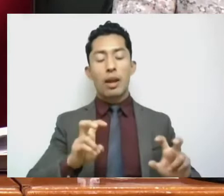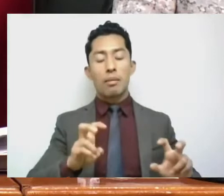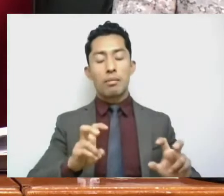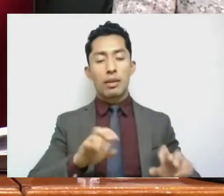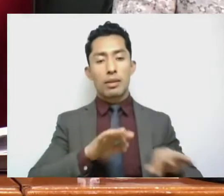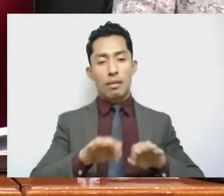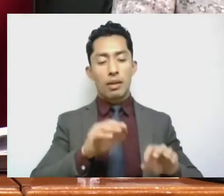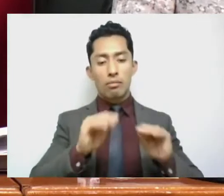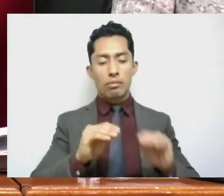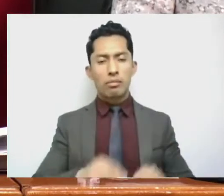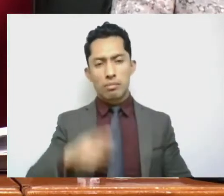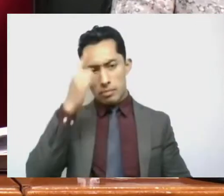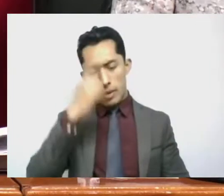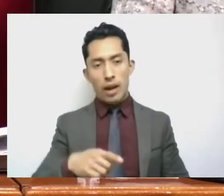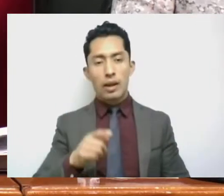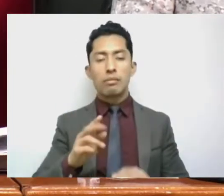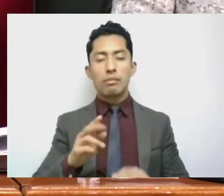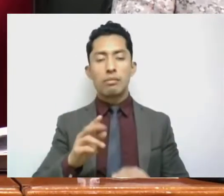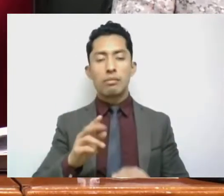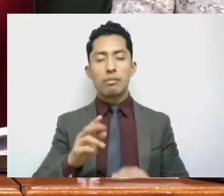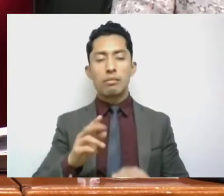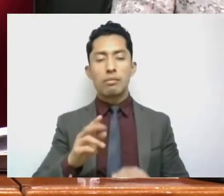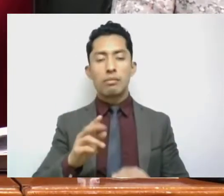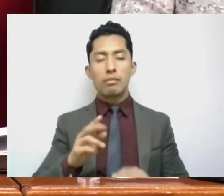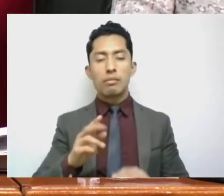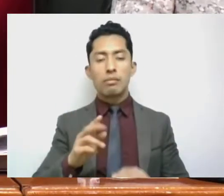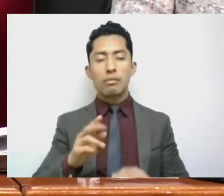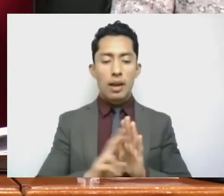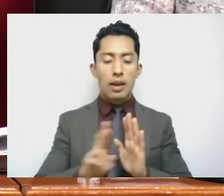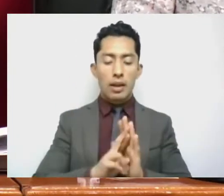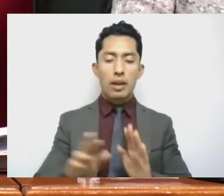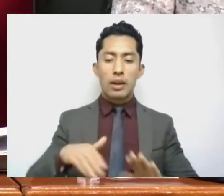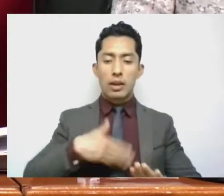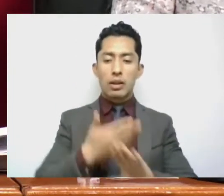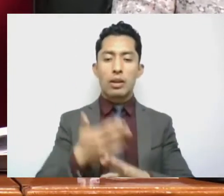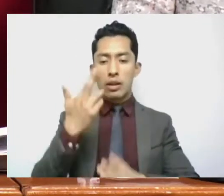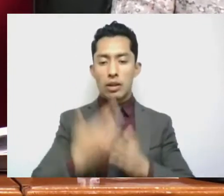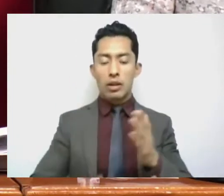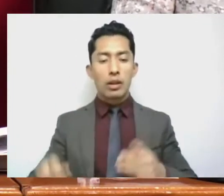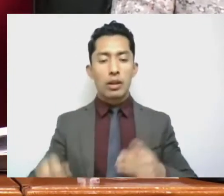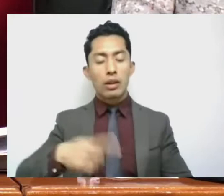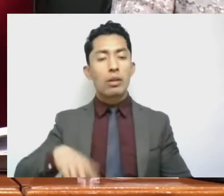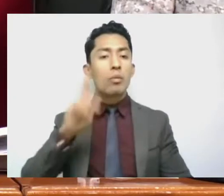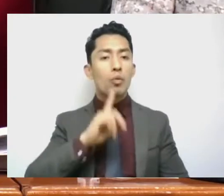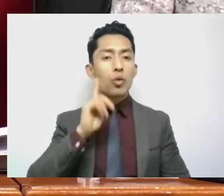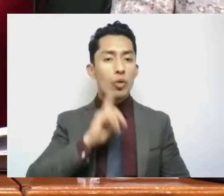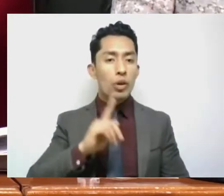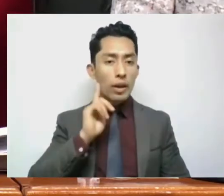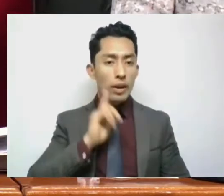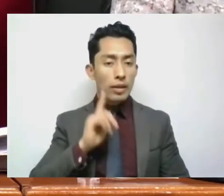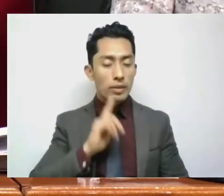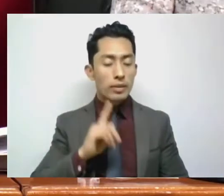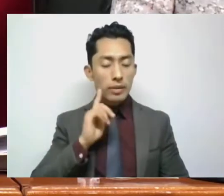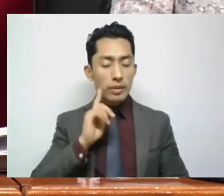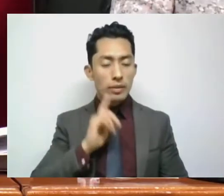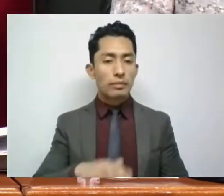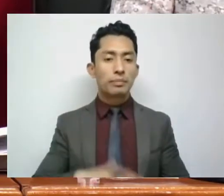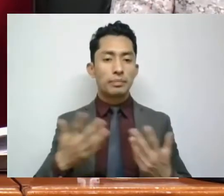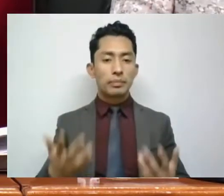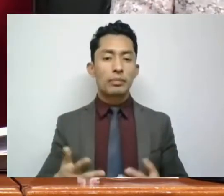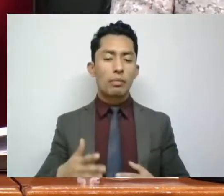las Declaratorias de Alerta de Violencia de Género contra las Mujeres por